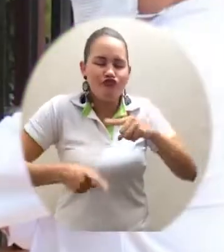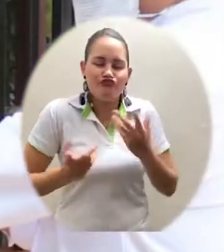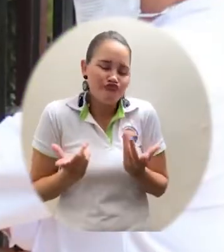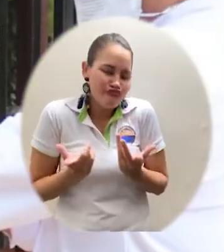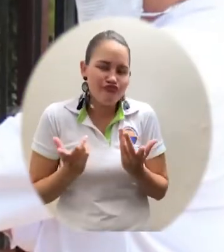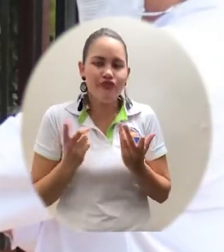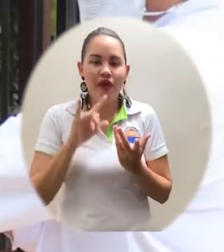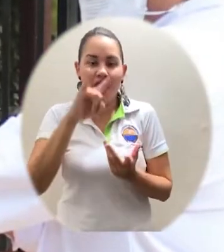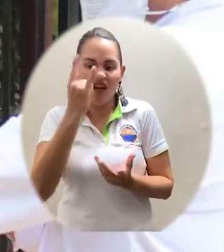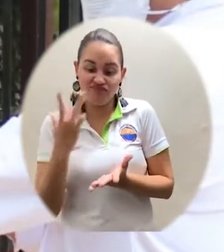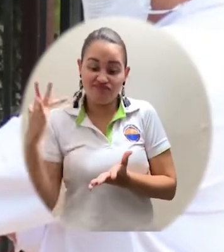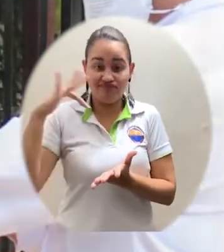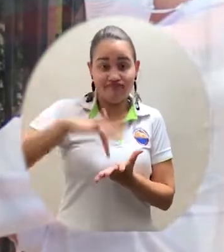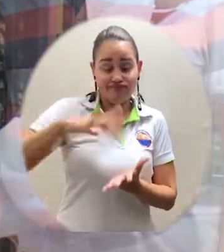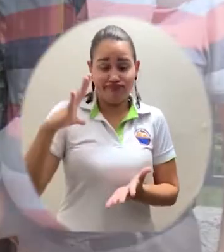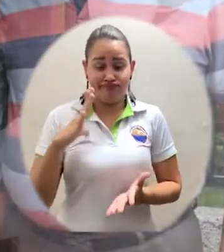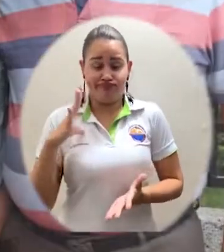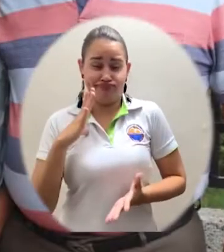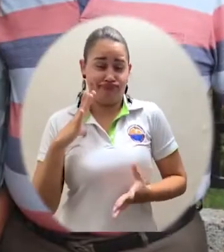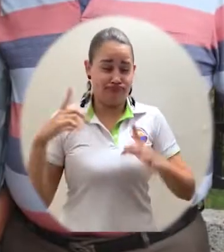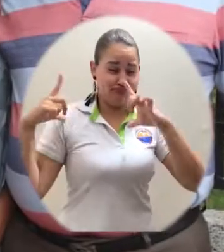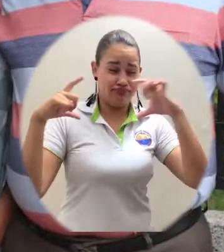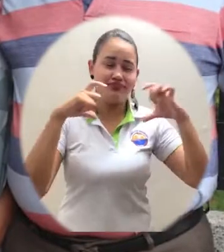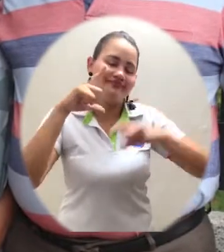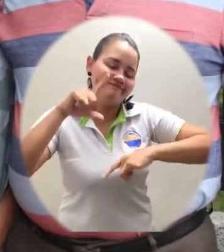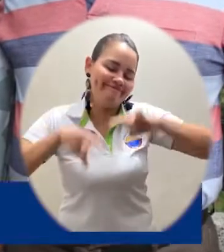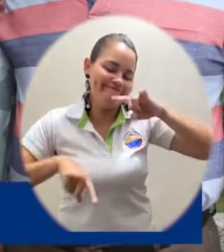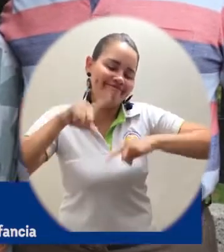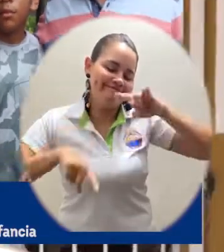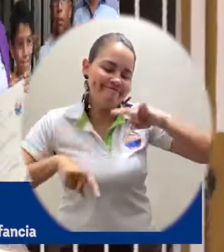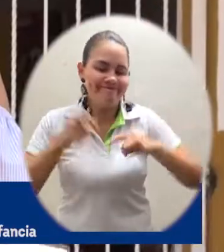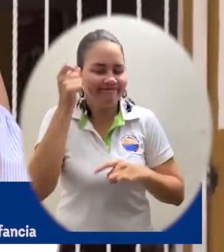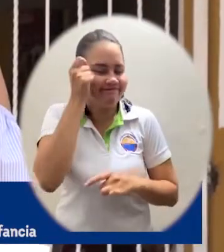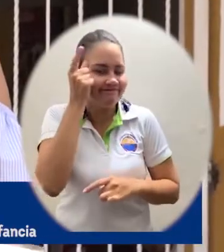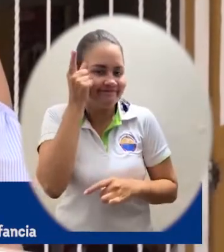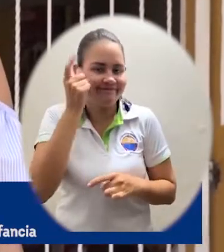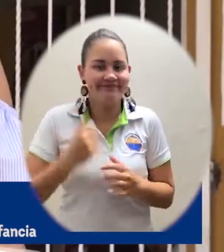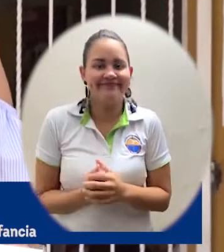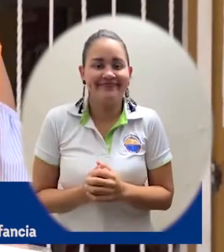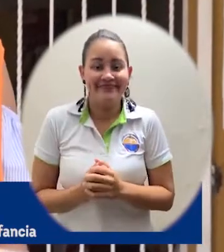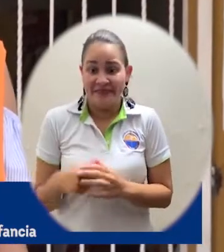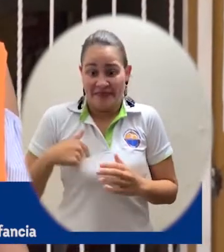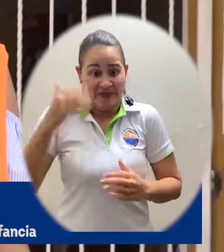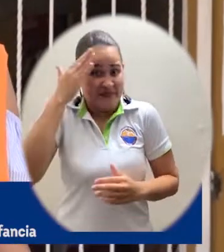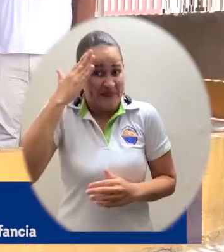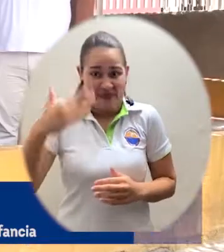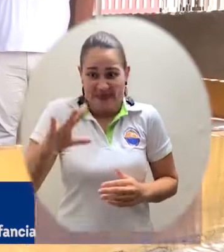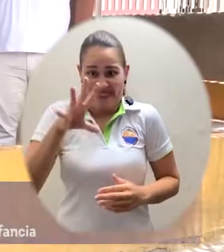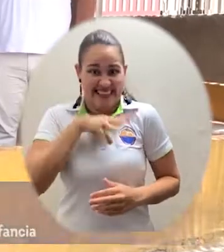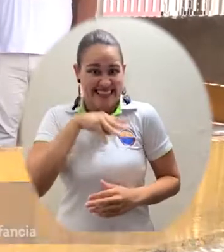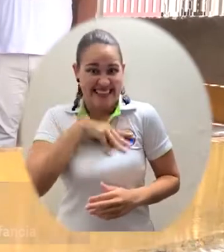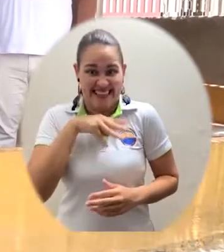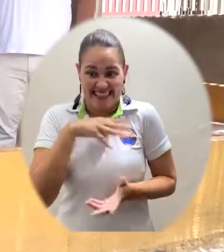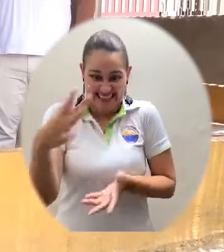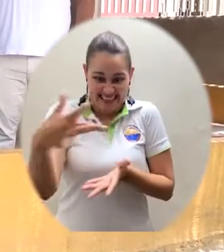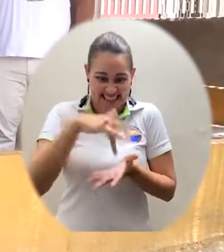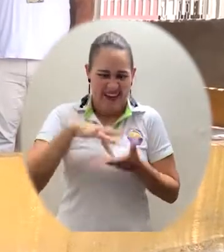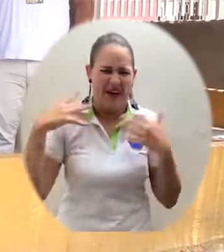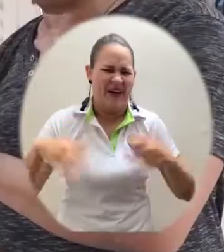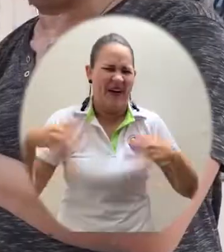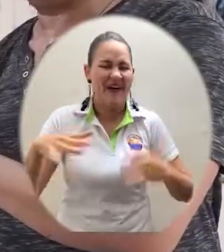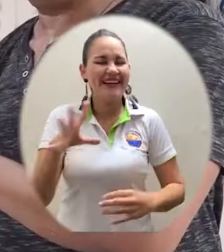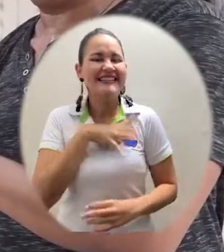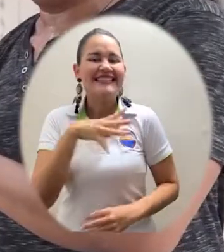frente al COVID-19, no pueden celebrar una ceremonia de grado en este momento. La verdad, no me lo esperaba, estoy súper alegre.